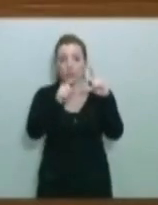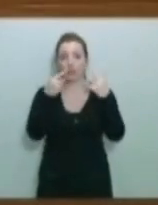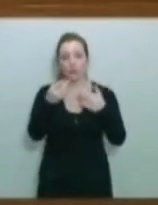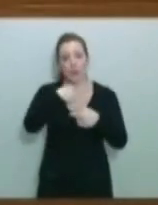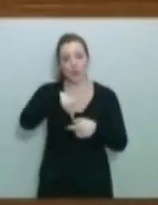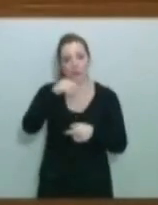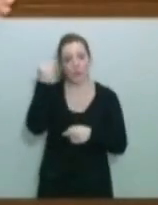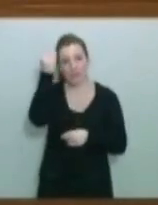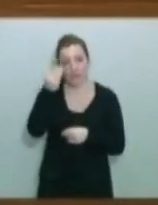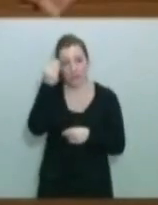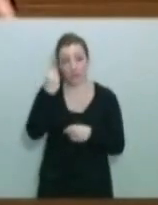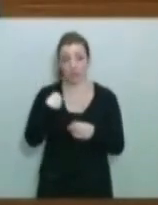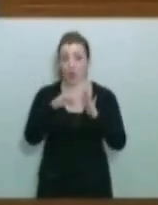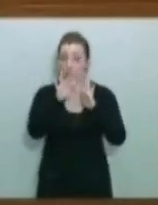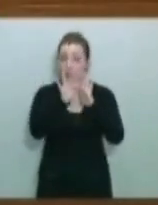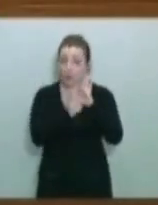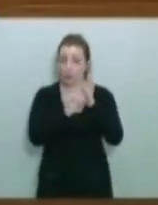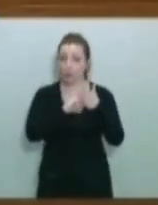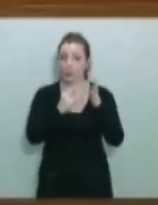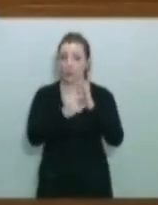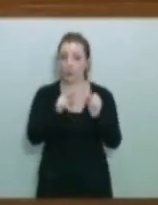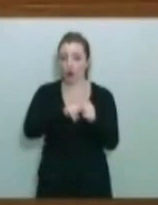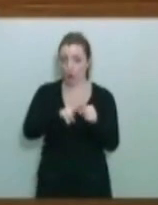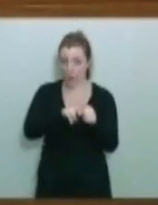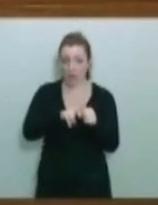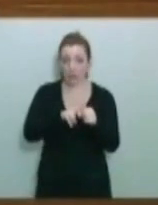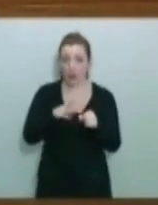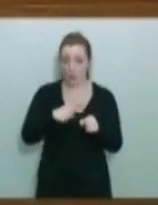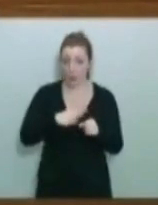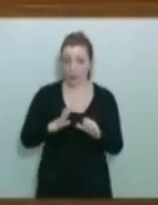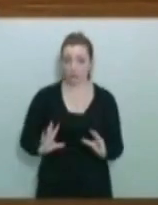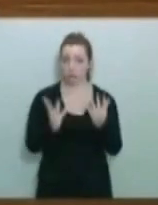este punto de los planes comarcales efectivamente sí es rescatable y como